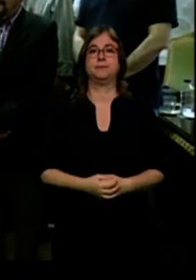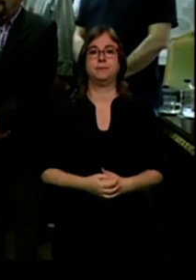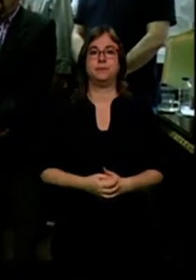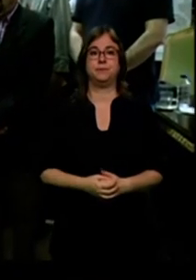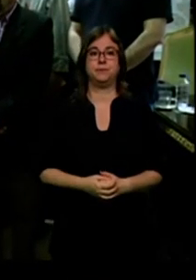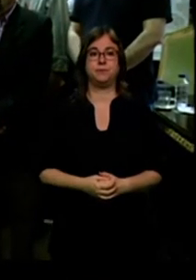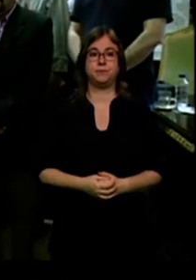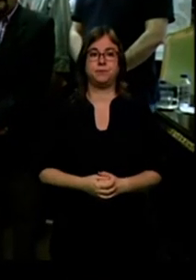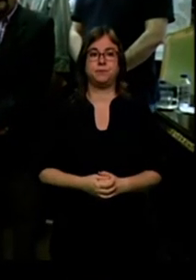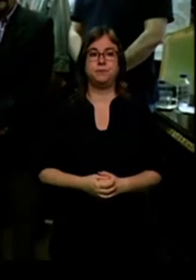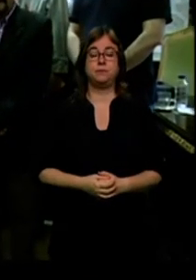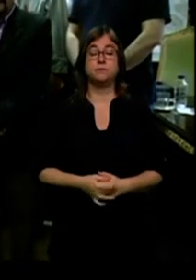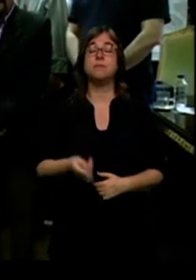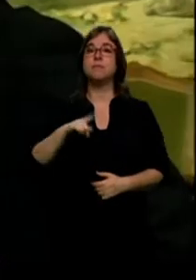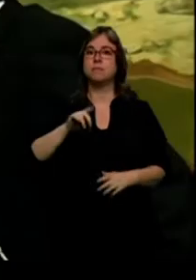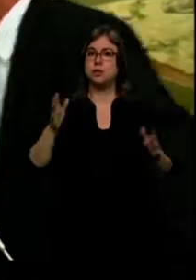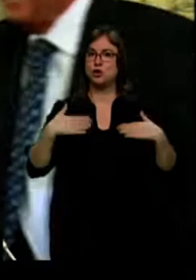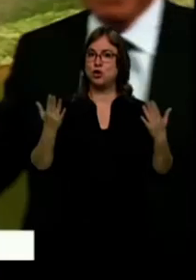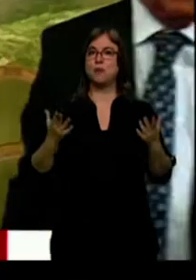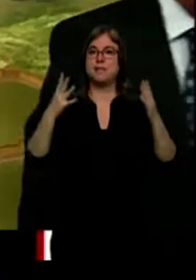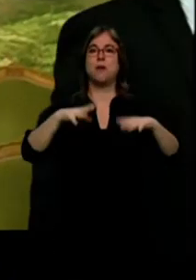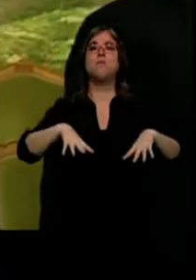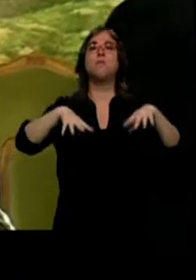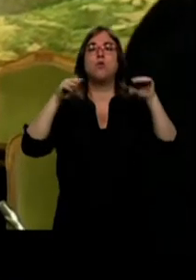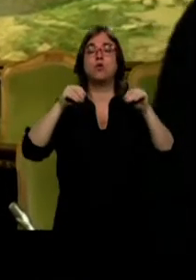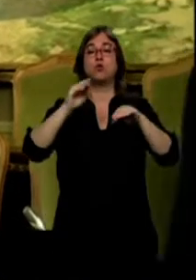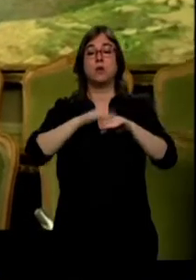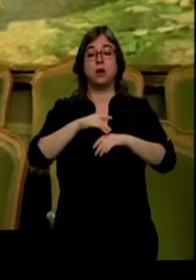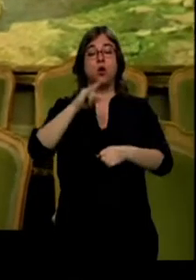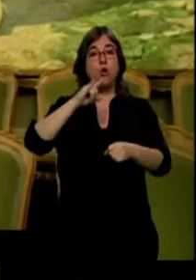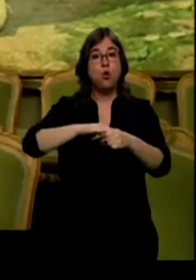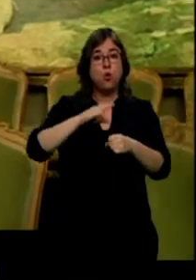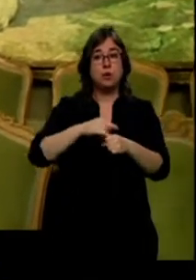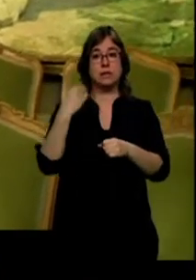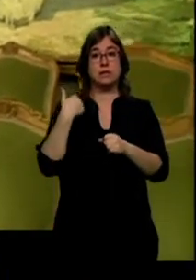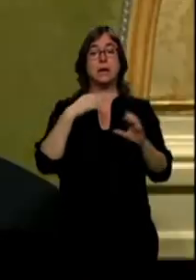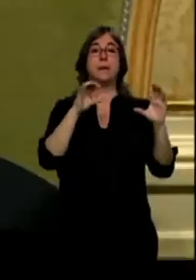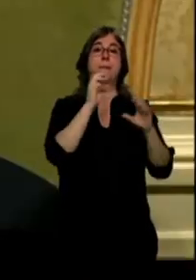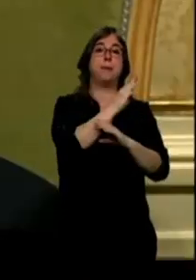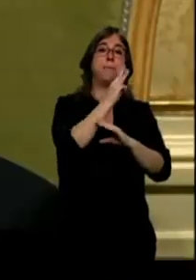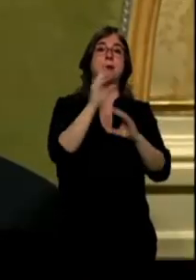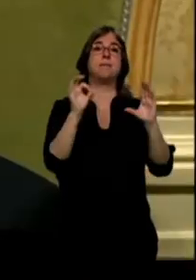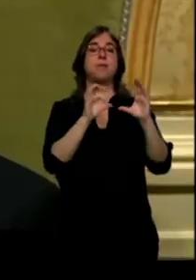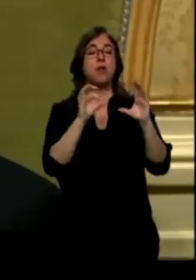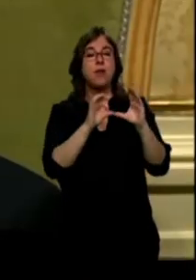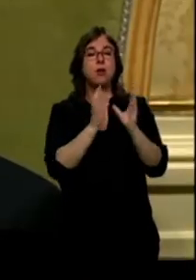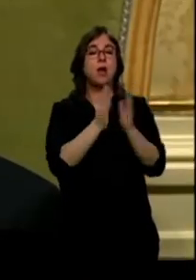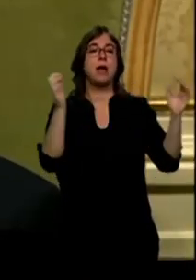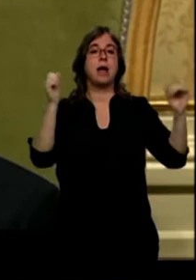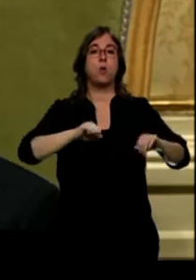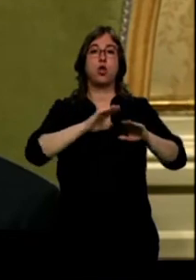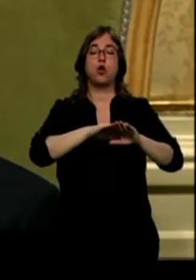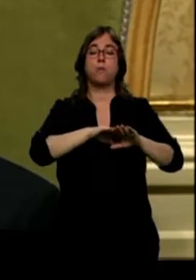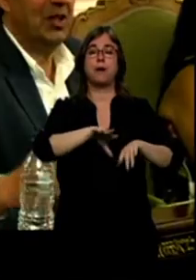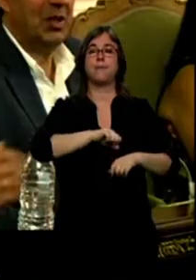También ha habido sorpresa en Burgos. El lunes PP y Ciudadanos llegaban a un principio de acuerdo para gobernar la diputación. Ayer, tras las